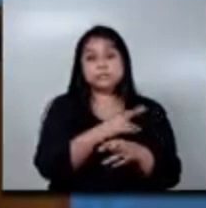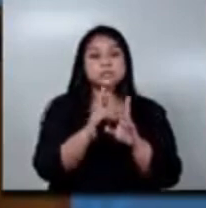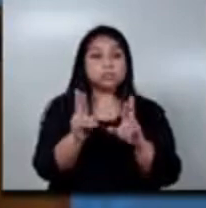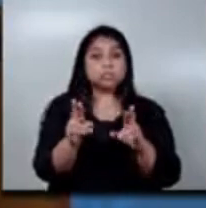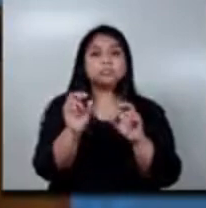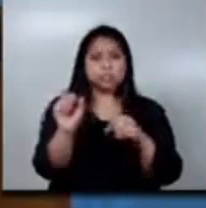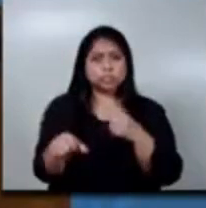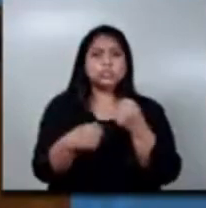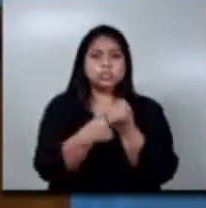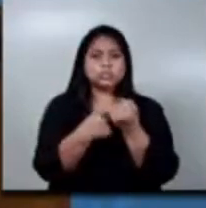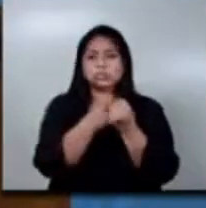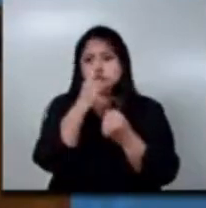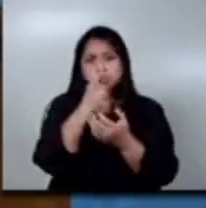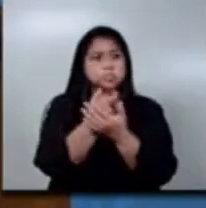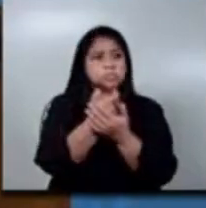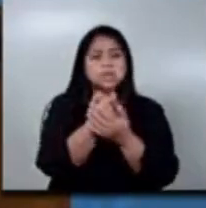tiene ningún costo.